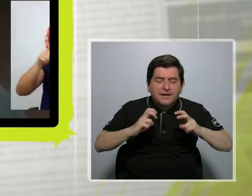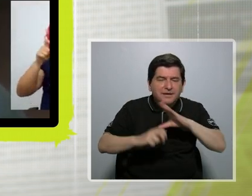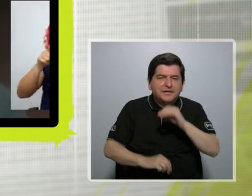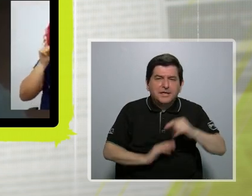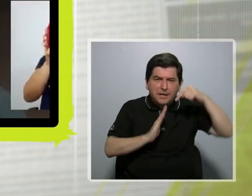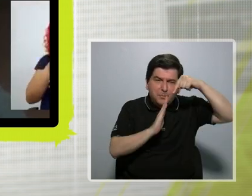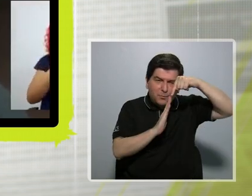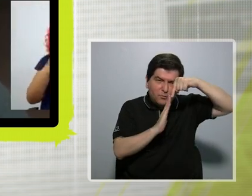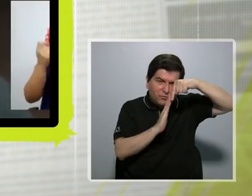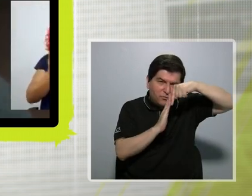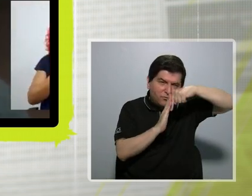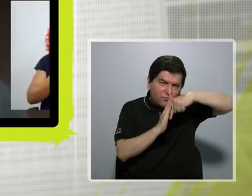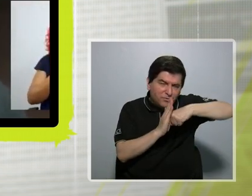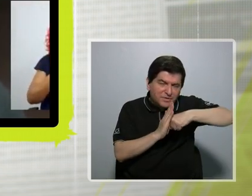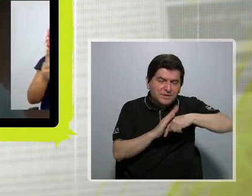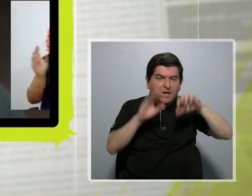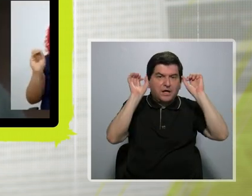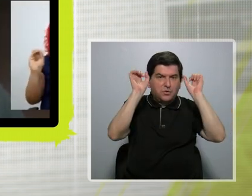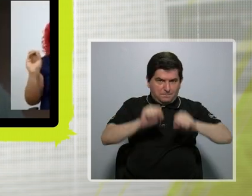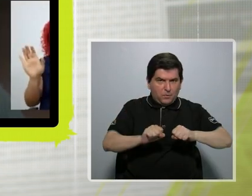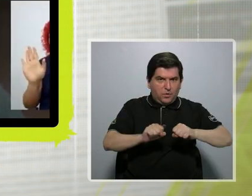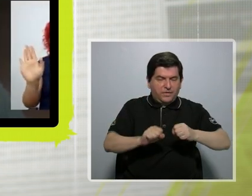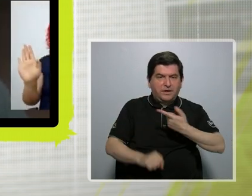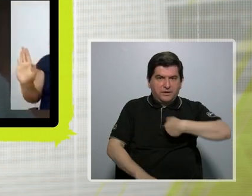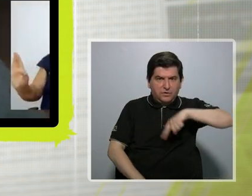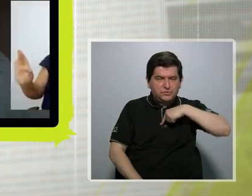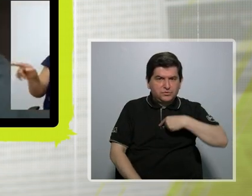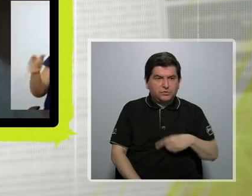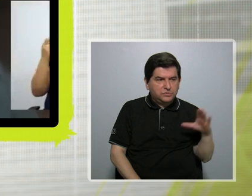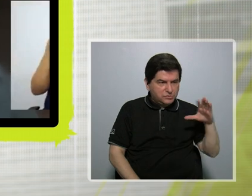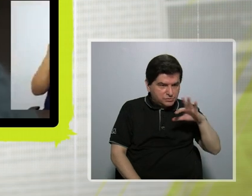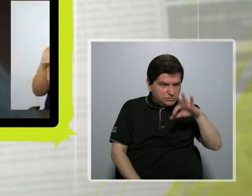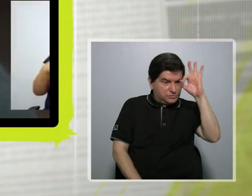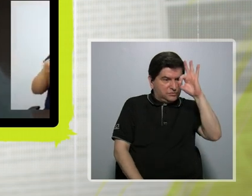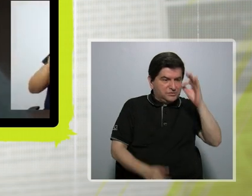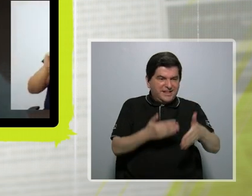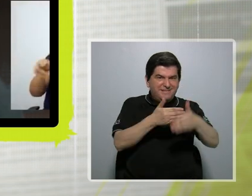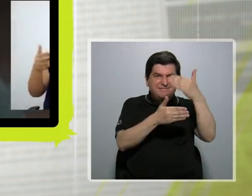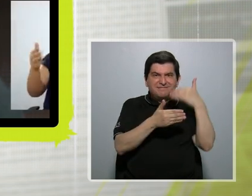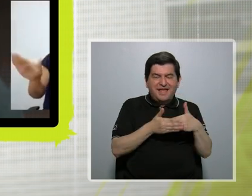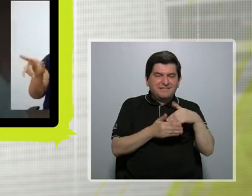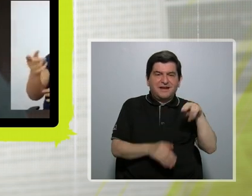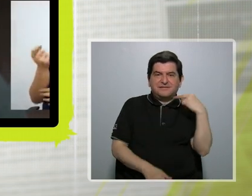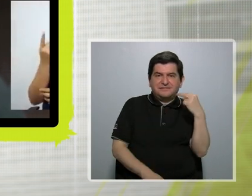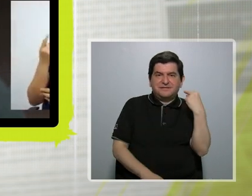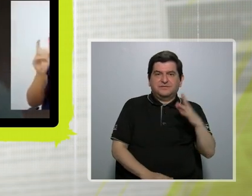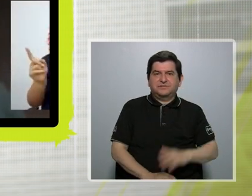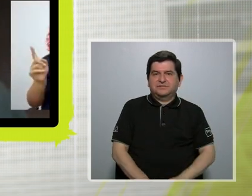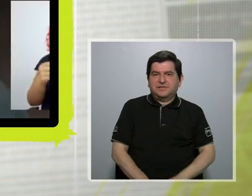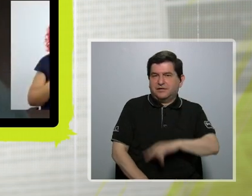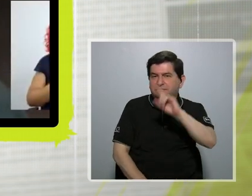profundidad para poder llegar a descubrir lo que hay detrás de esas noticias.